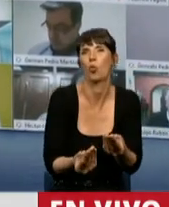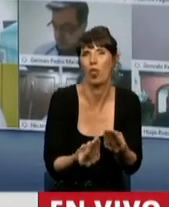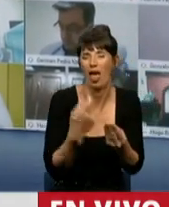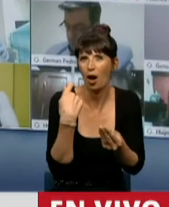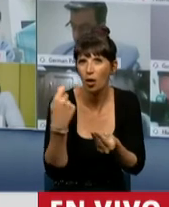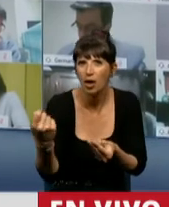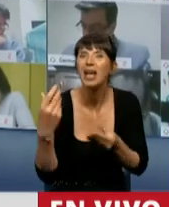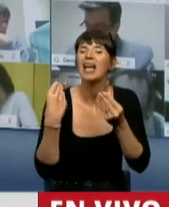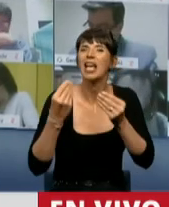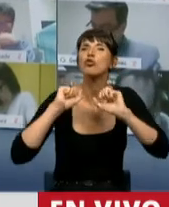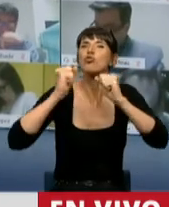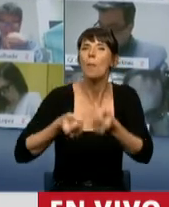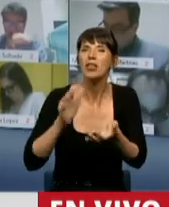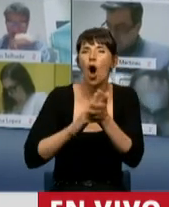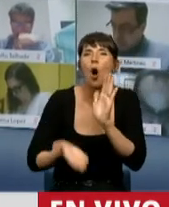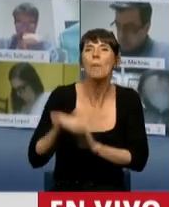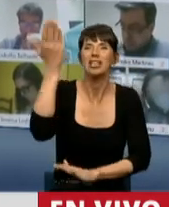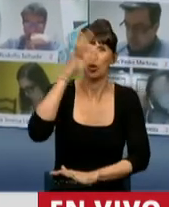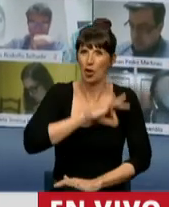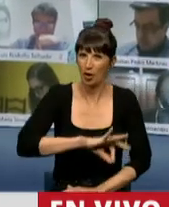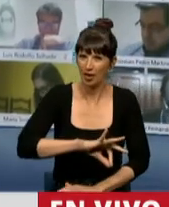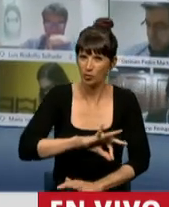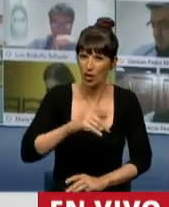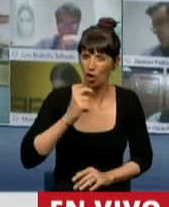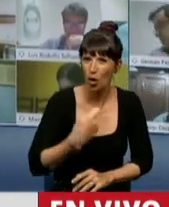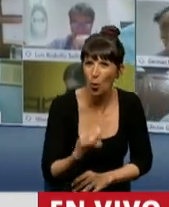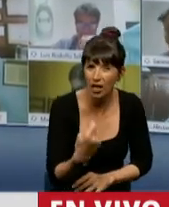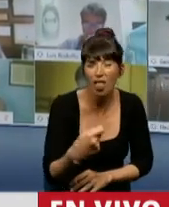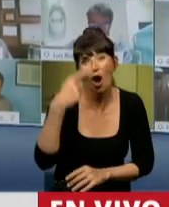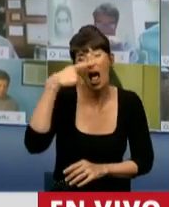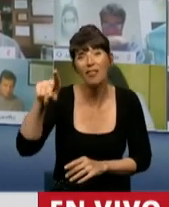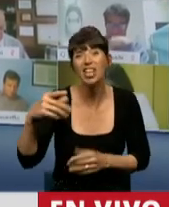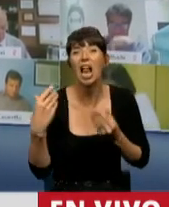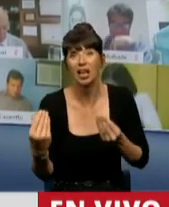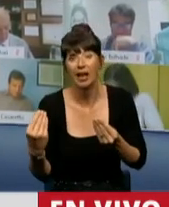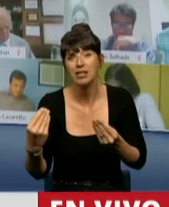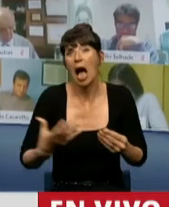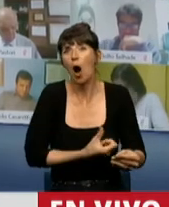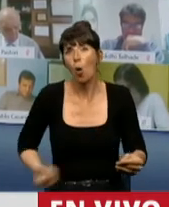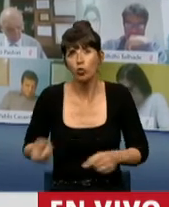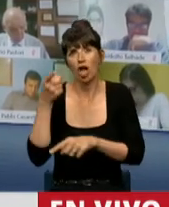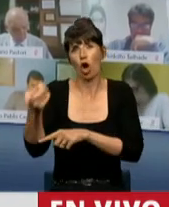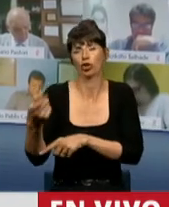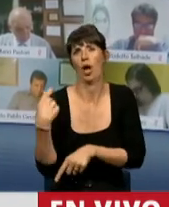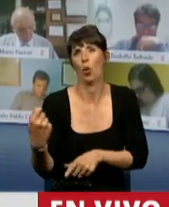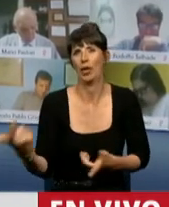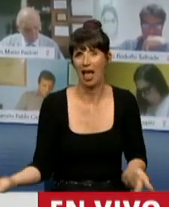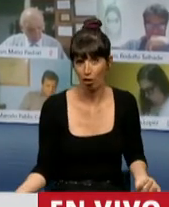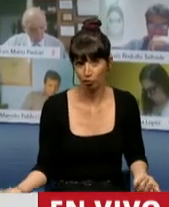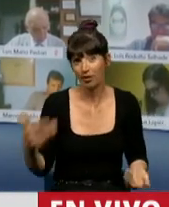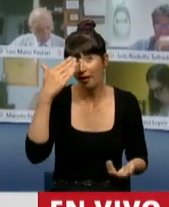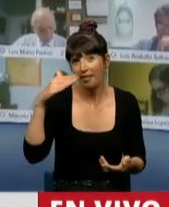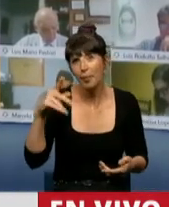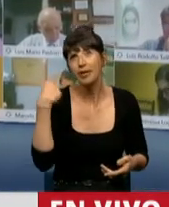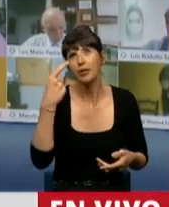movilidad jubilatoria y donde terminaron nuestros jubilados siendo la variable de ajuste. Y que no tengamos que luego decir